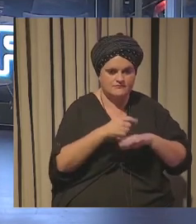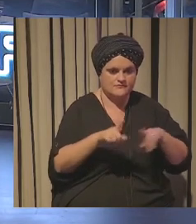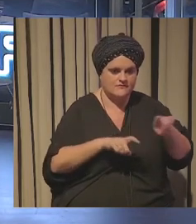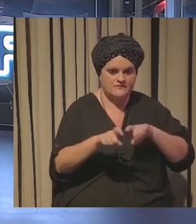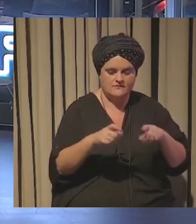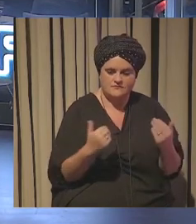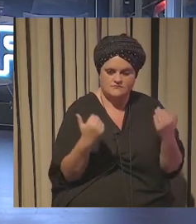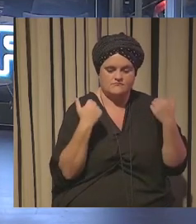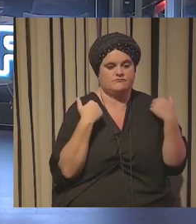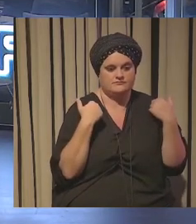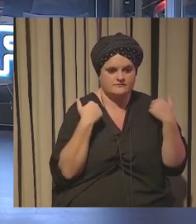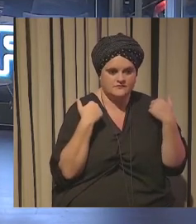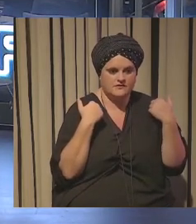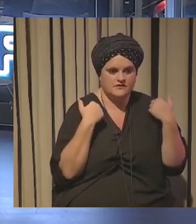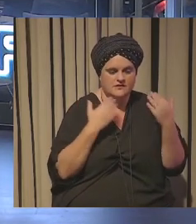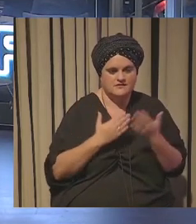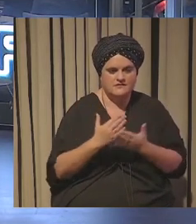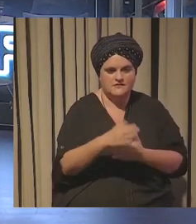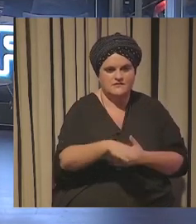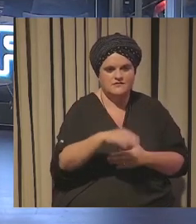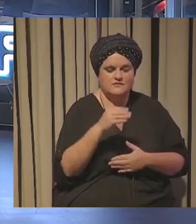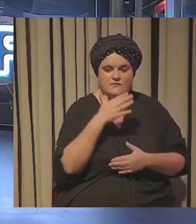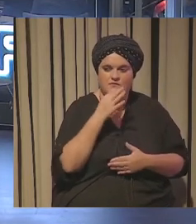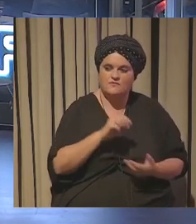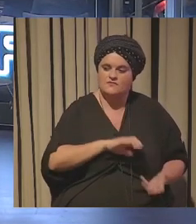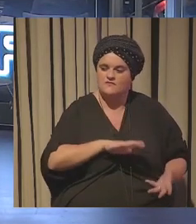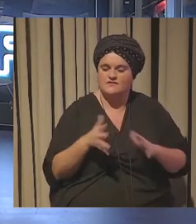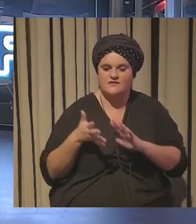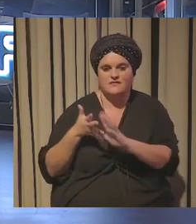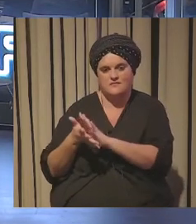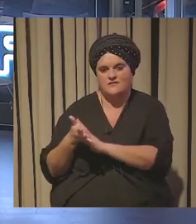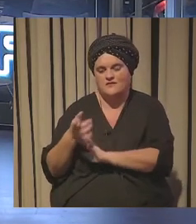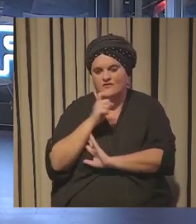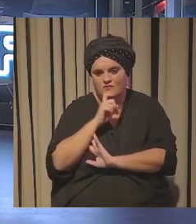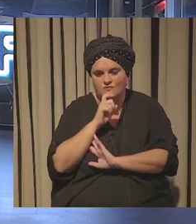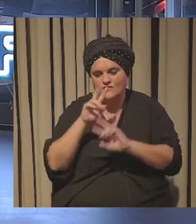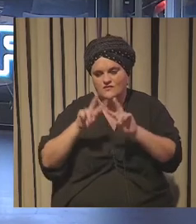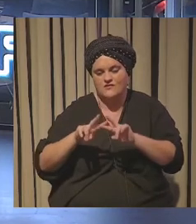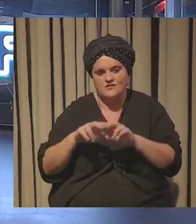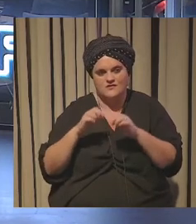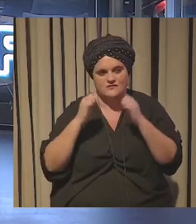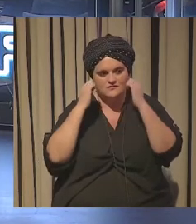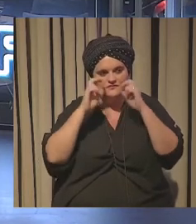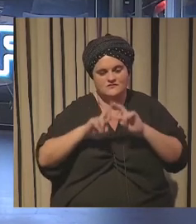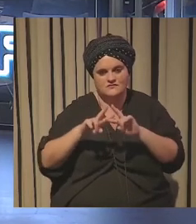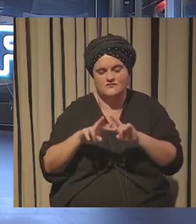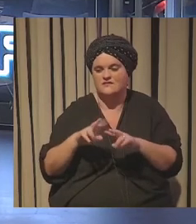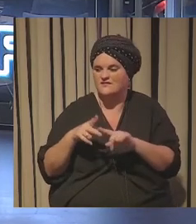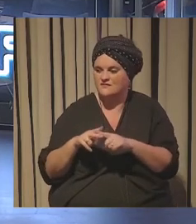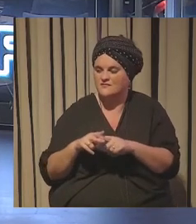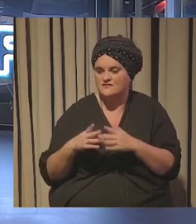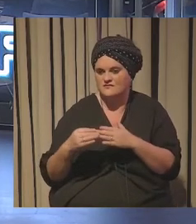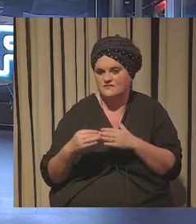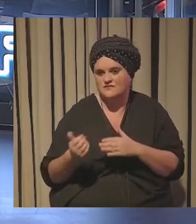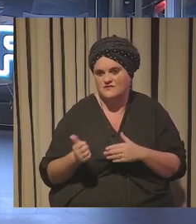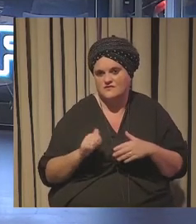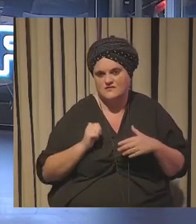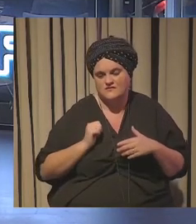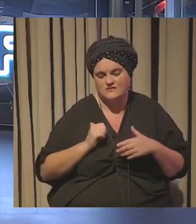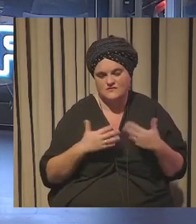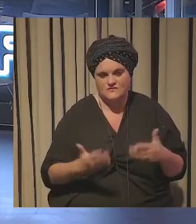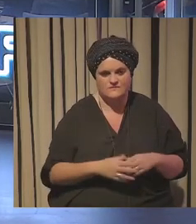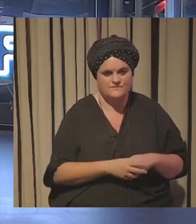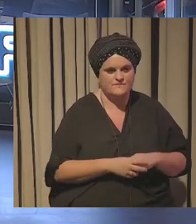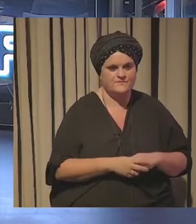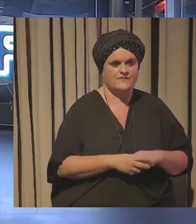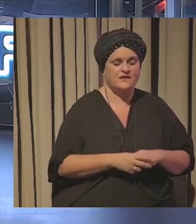entiendan esas tendencias o sea cómo se las trasladáis pero habrá que analizarlas estudiarlas qué herramientas utilizáis bueno yo creo que